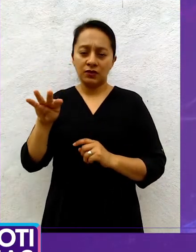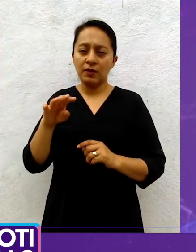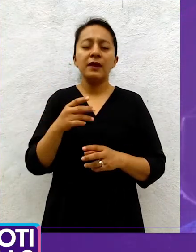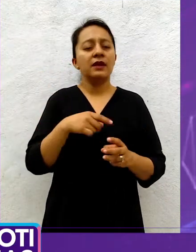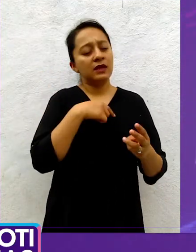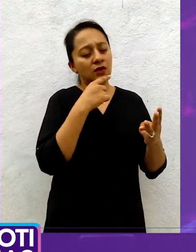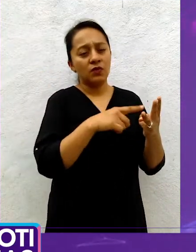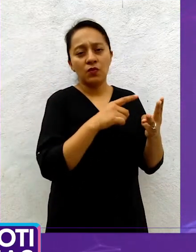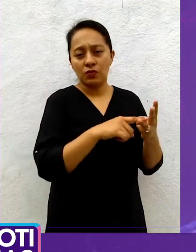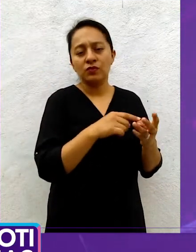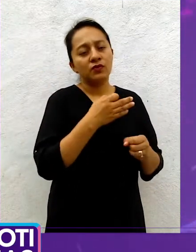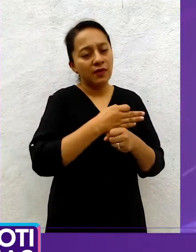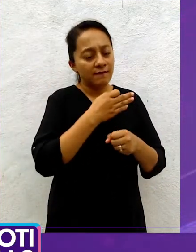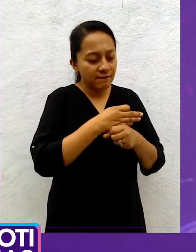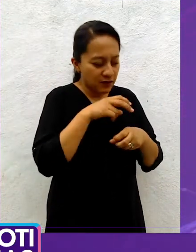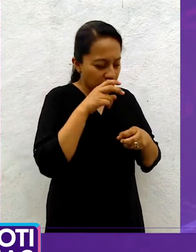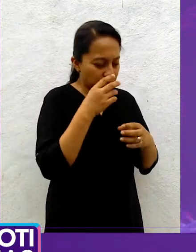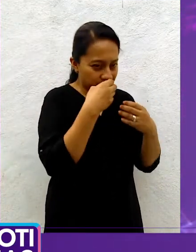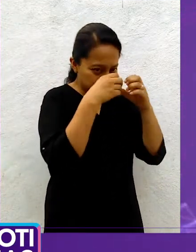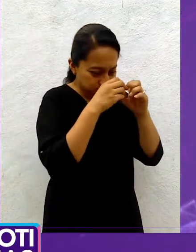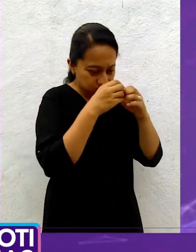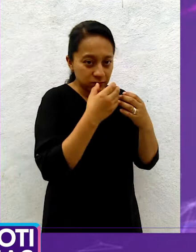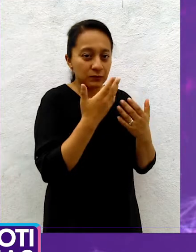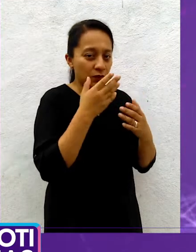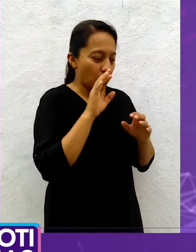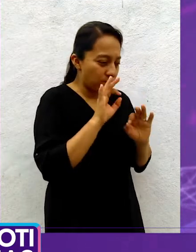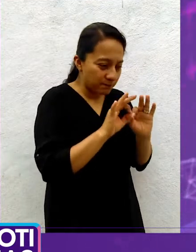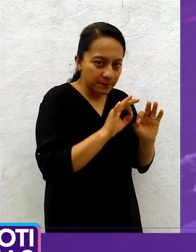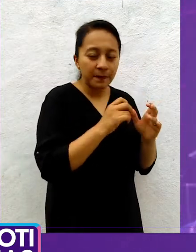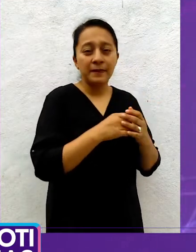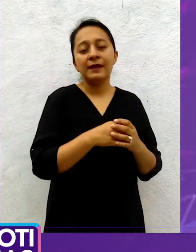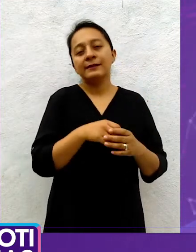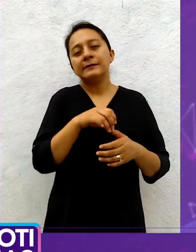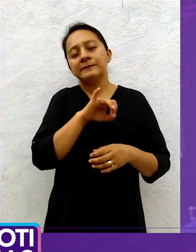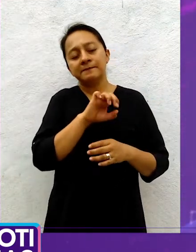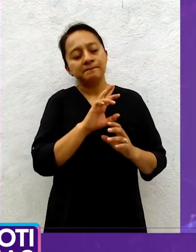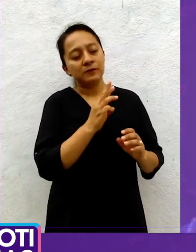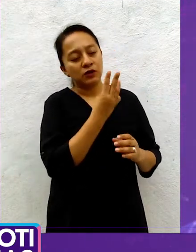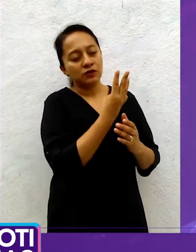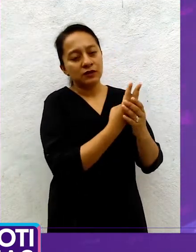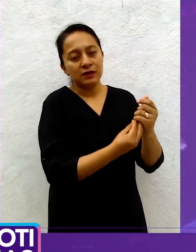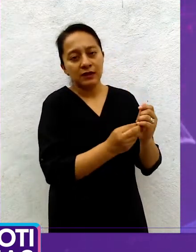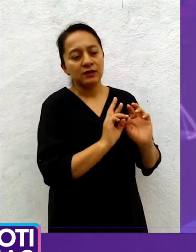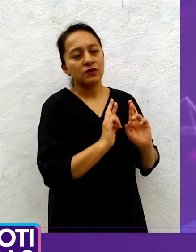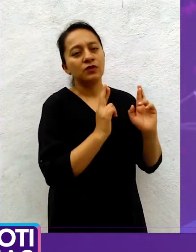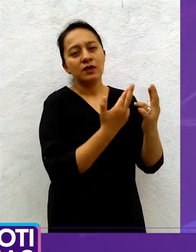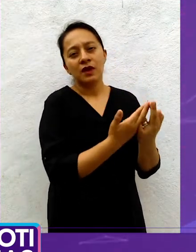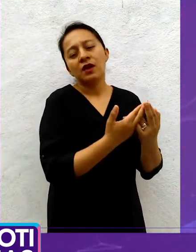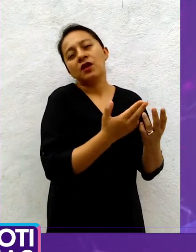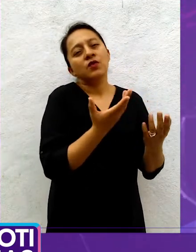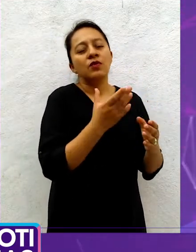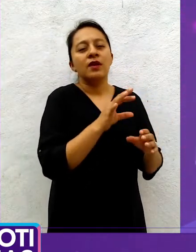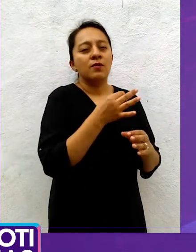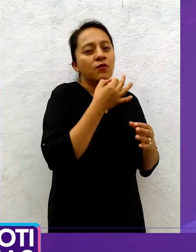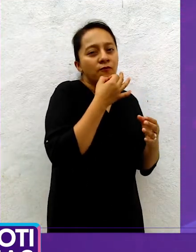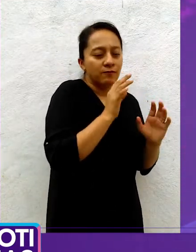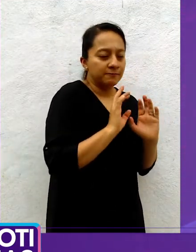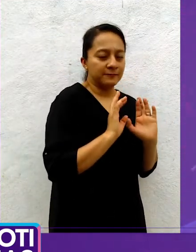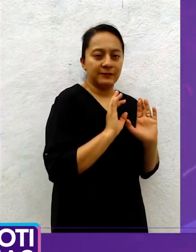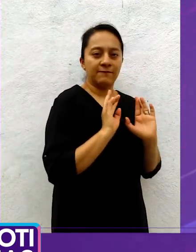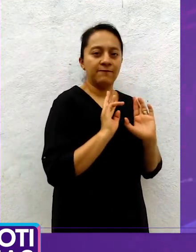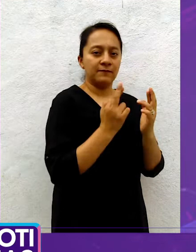confirmados. De estos, 20 han presentado sintomatología leve y manejo en su domicilio.